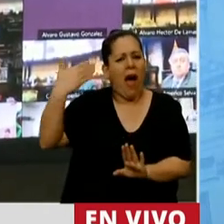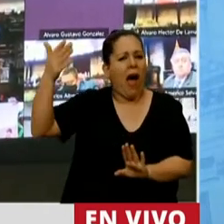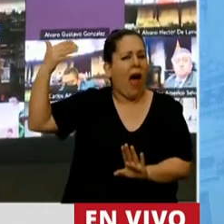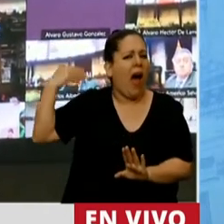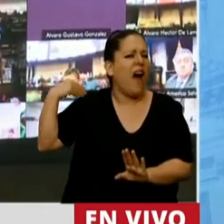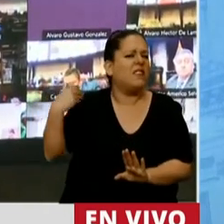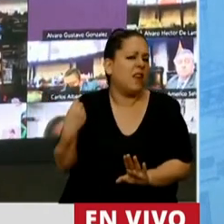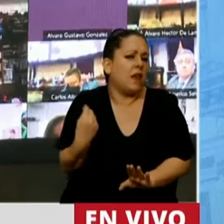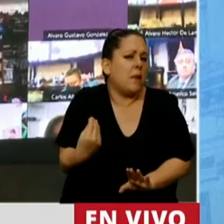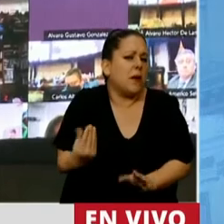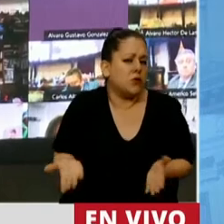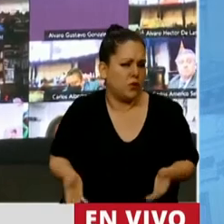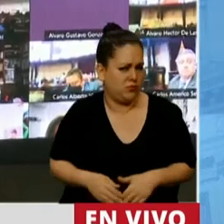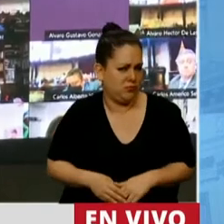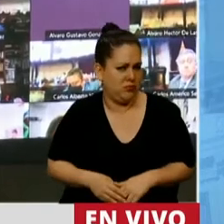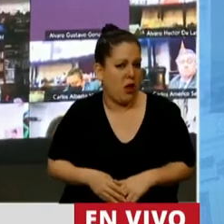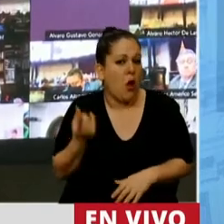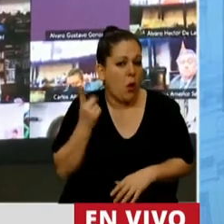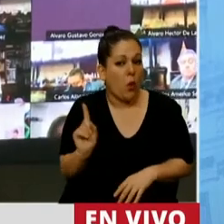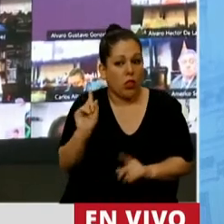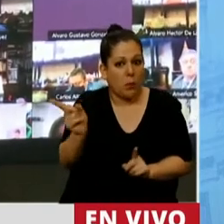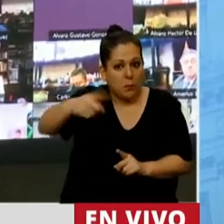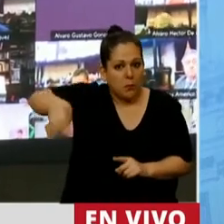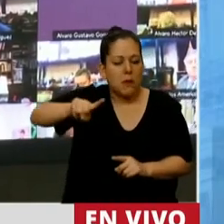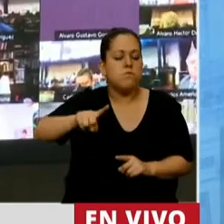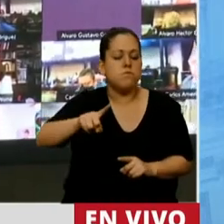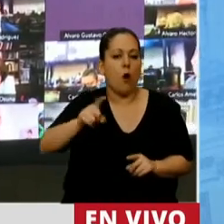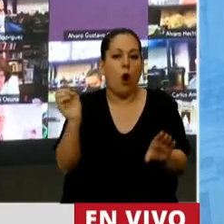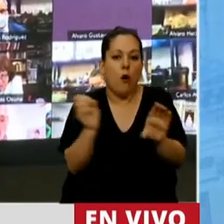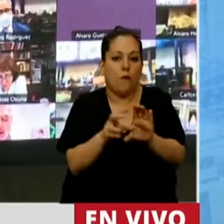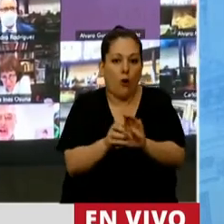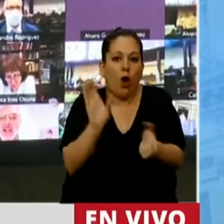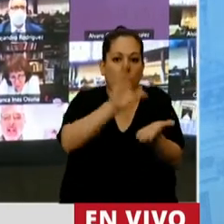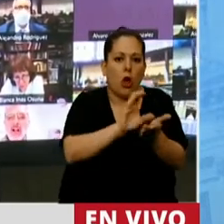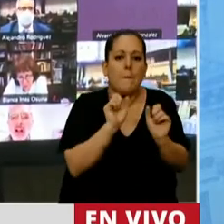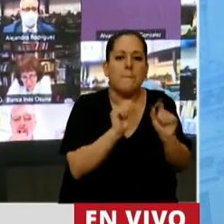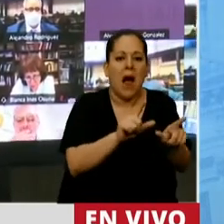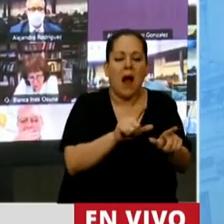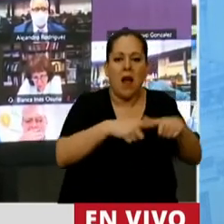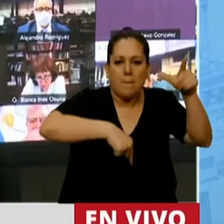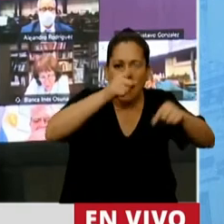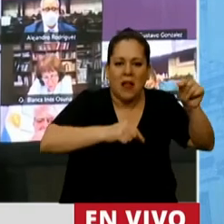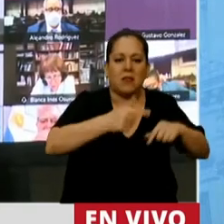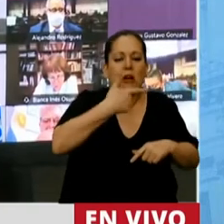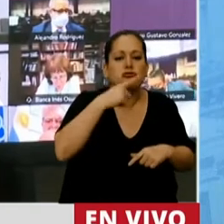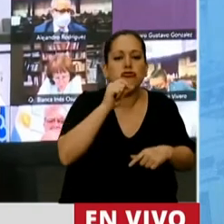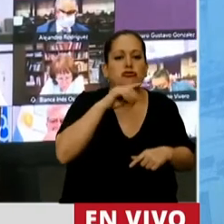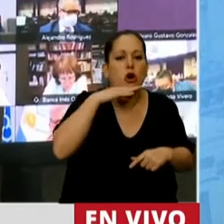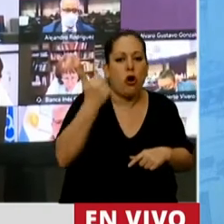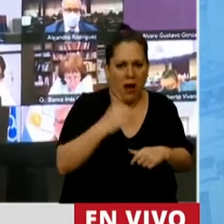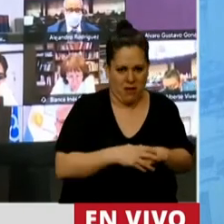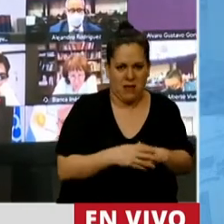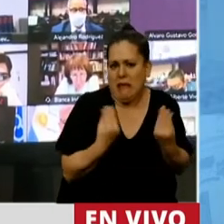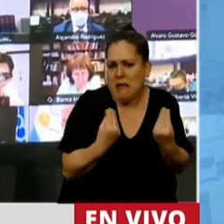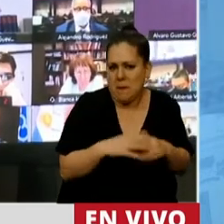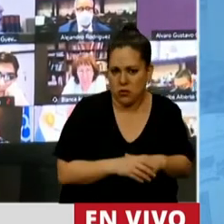¿Qué pasó cuando quitaron el fondo Sojero? ¿Qué pasó cuando quitaron el reembolso